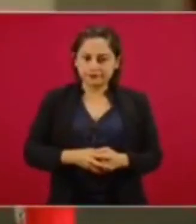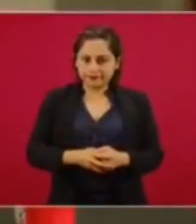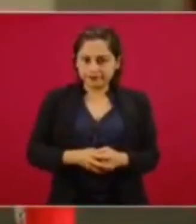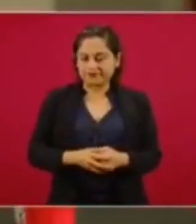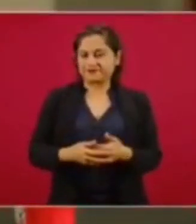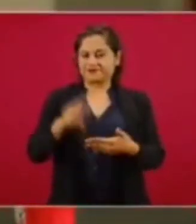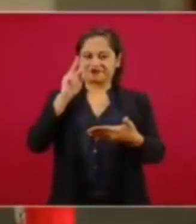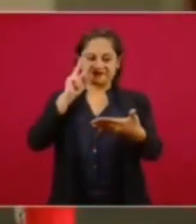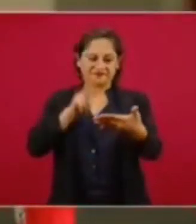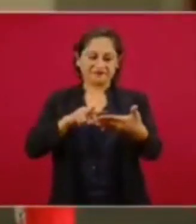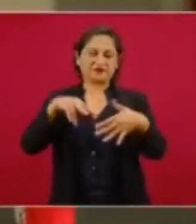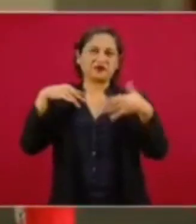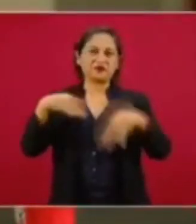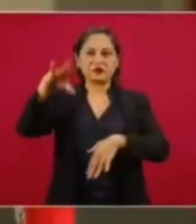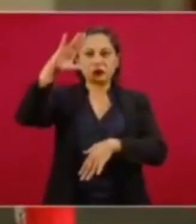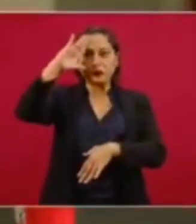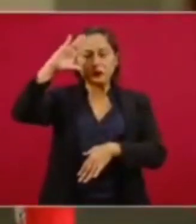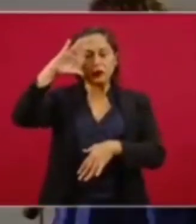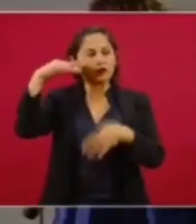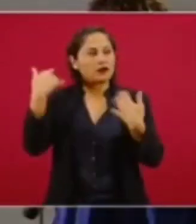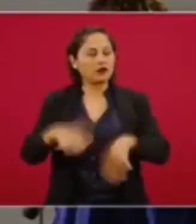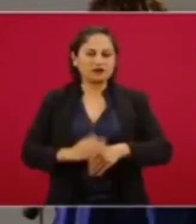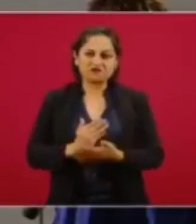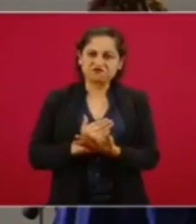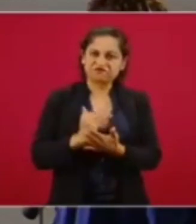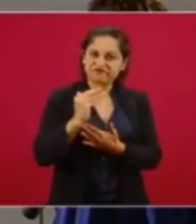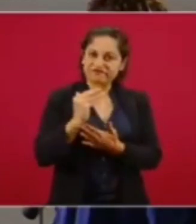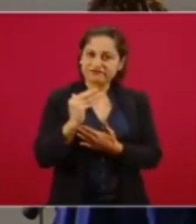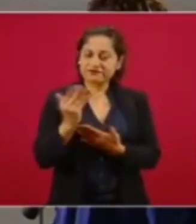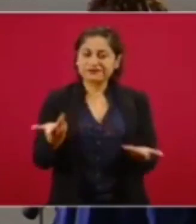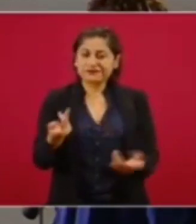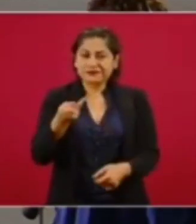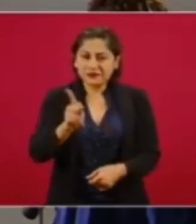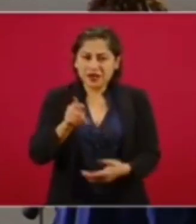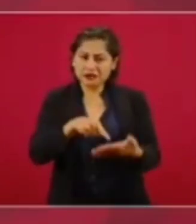Una exageración. Pero es parte de lo mismo, ¿no?